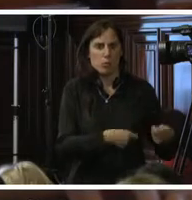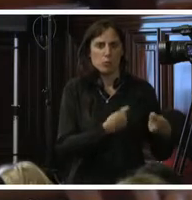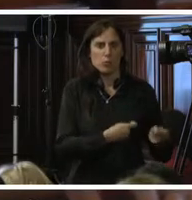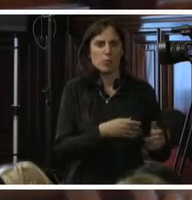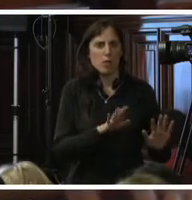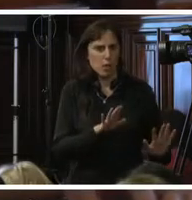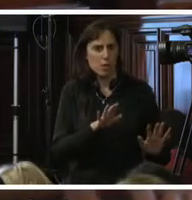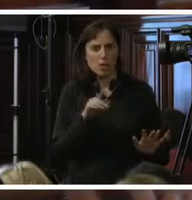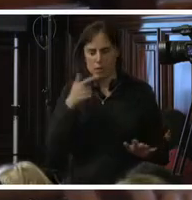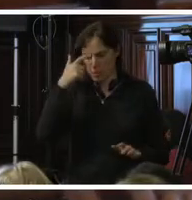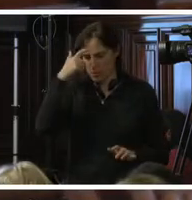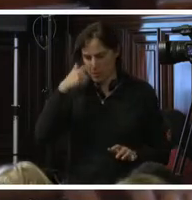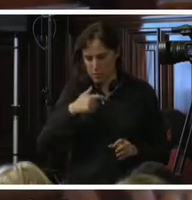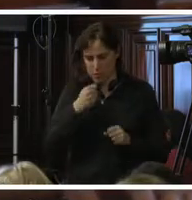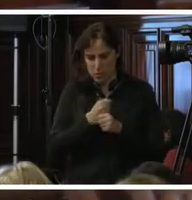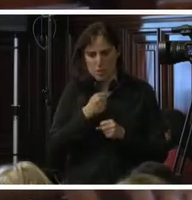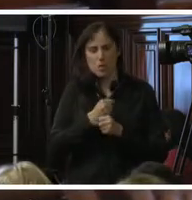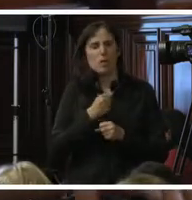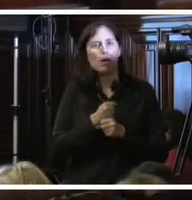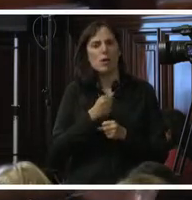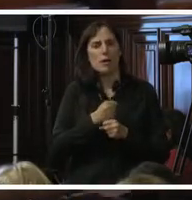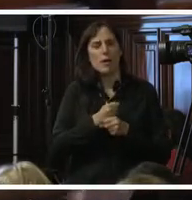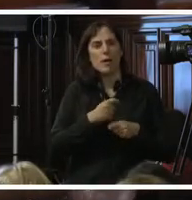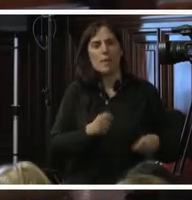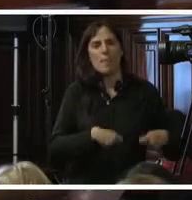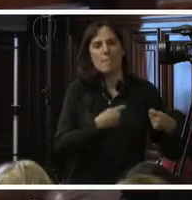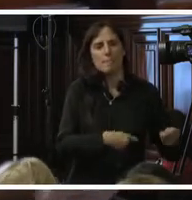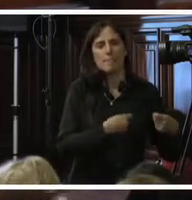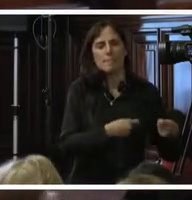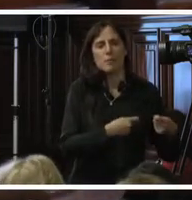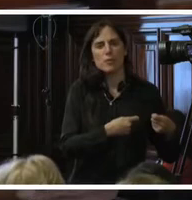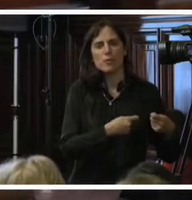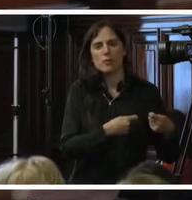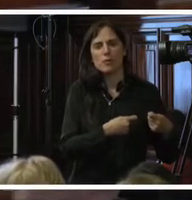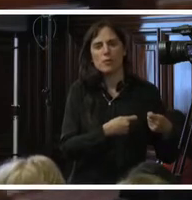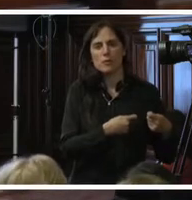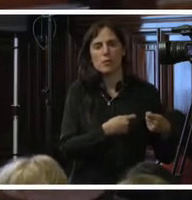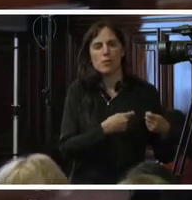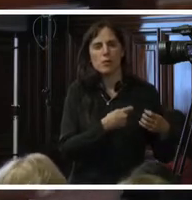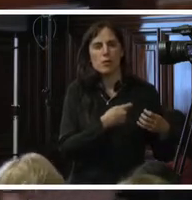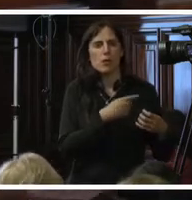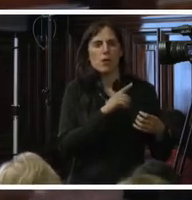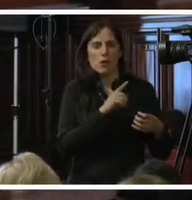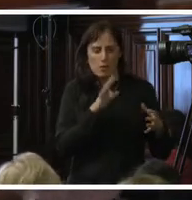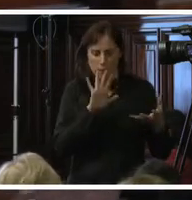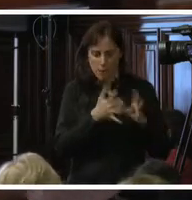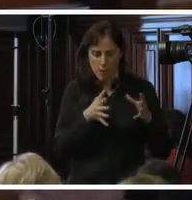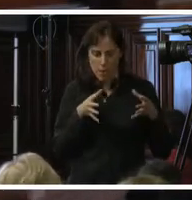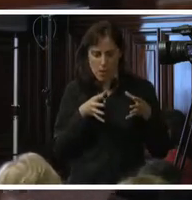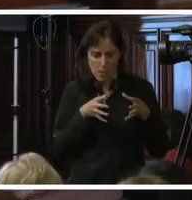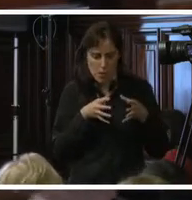hablamos de un ejercicio personal, entonces no estamos hablando de un referente colectivo que